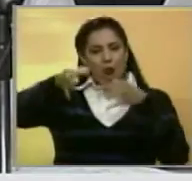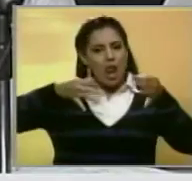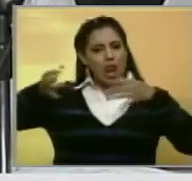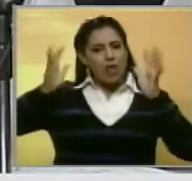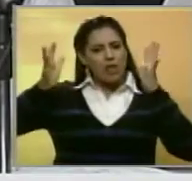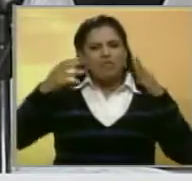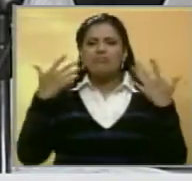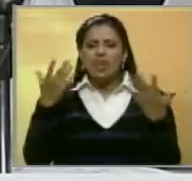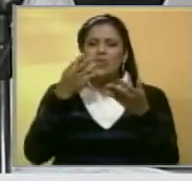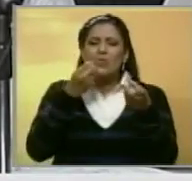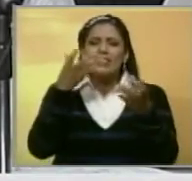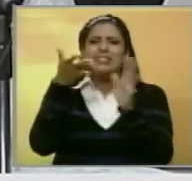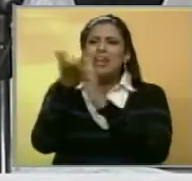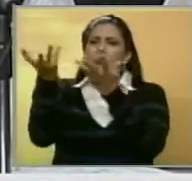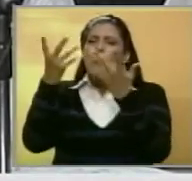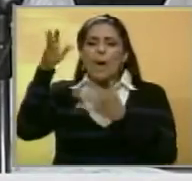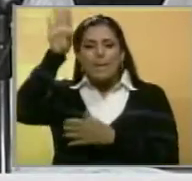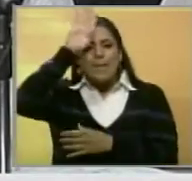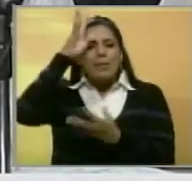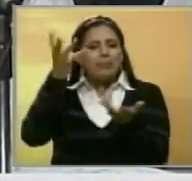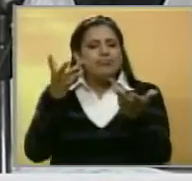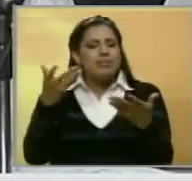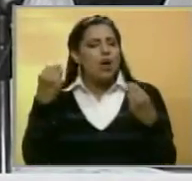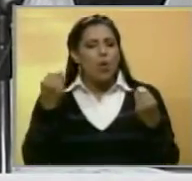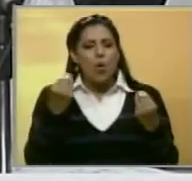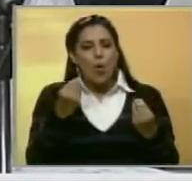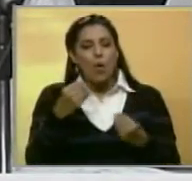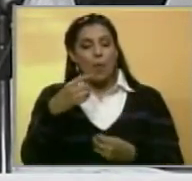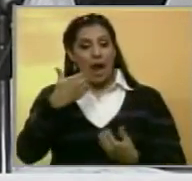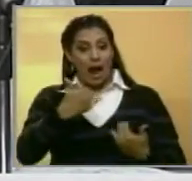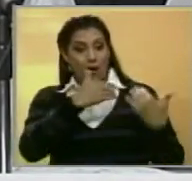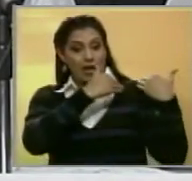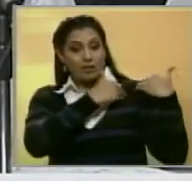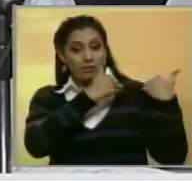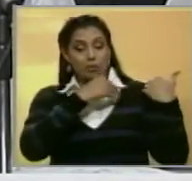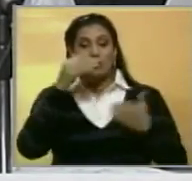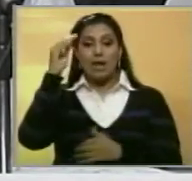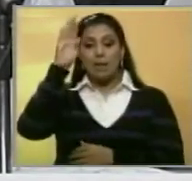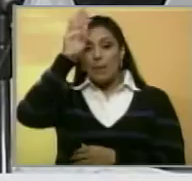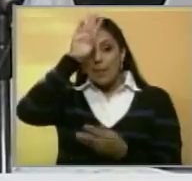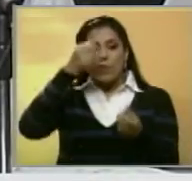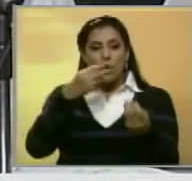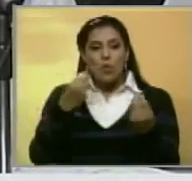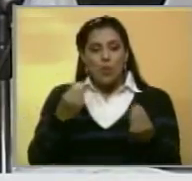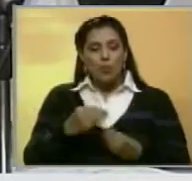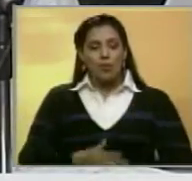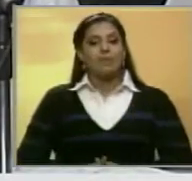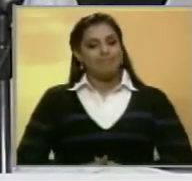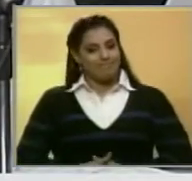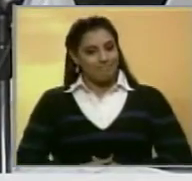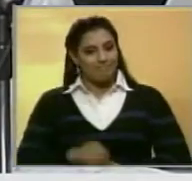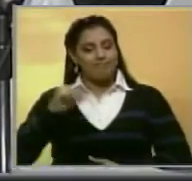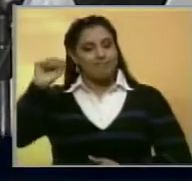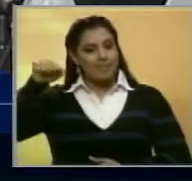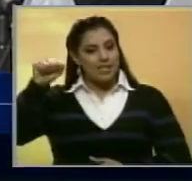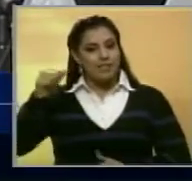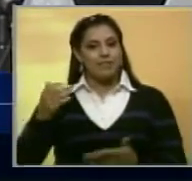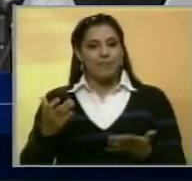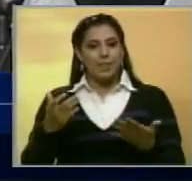¿qué información le a venezolanos? ¿Qué pasó allí? ¿Cómo asume el Papa la situación, lo que usted le plantearon? Sí, realmente, es una